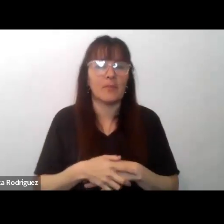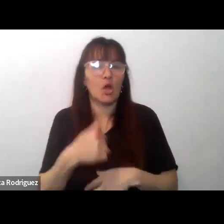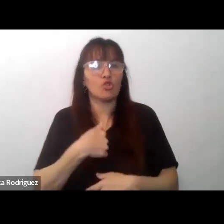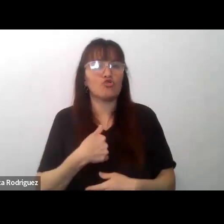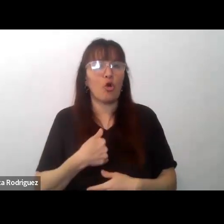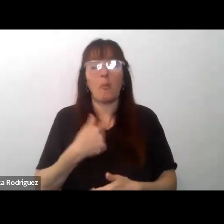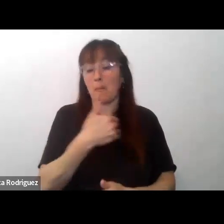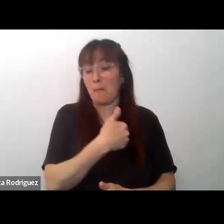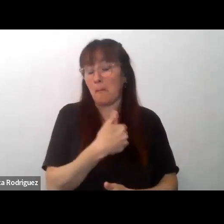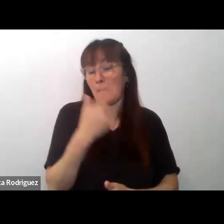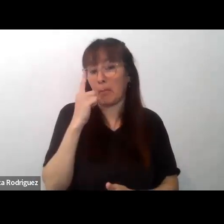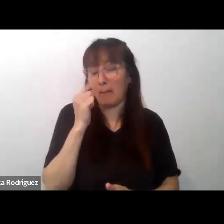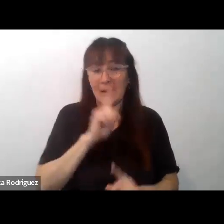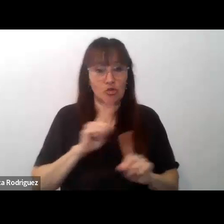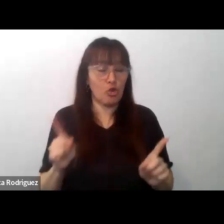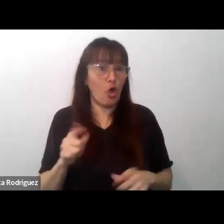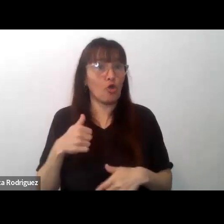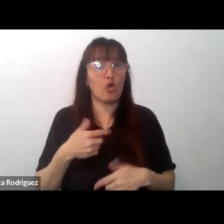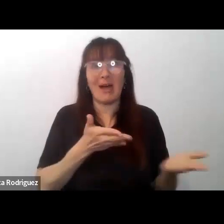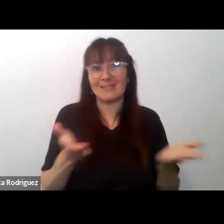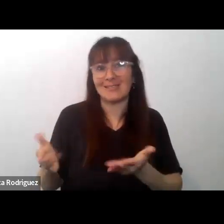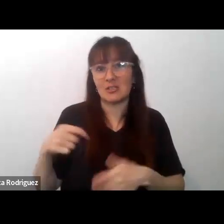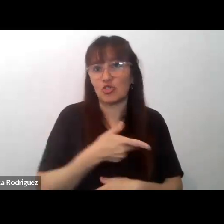no soy padre no soy asistente social